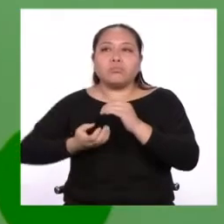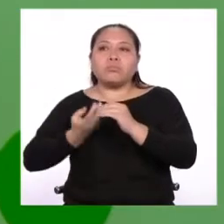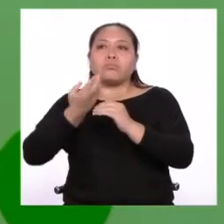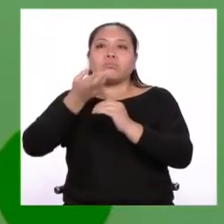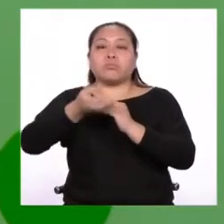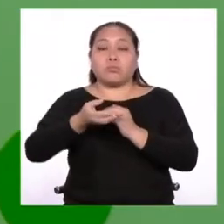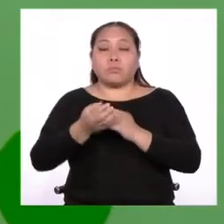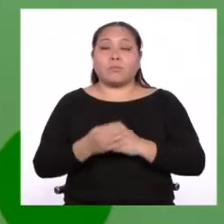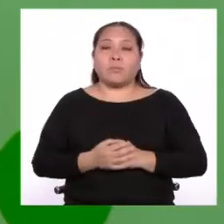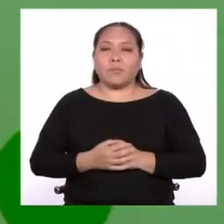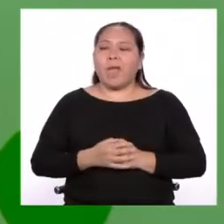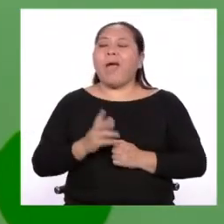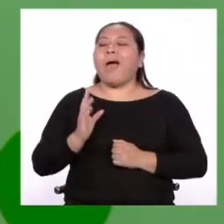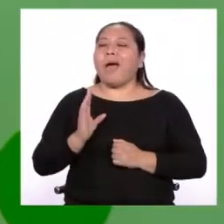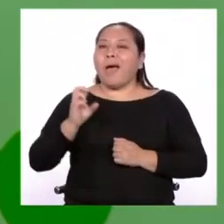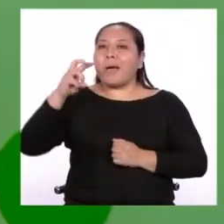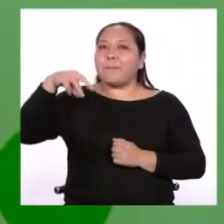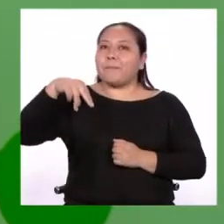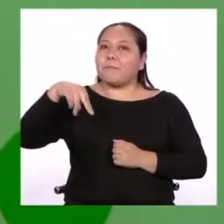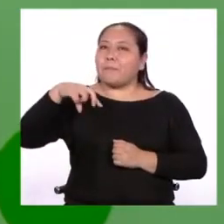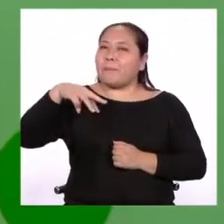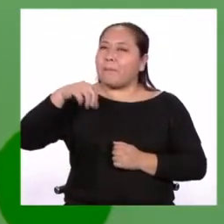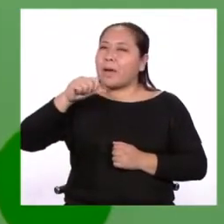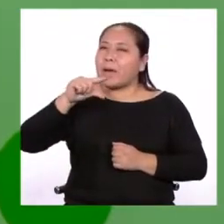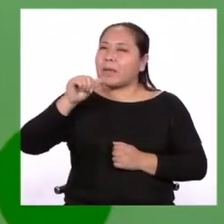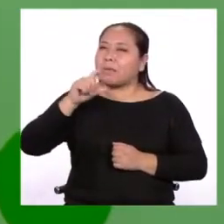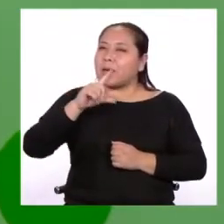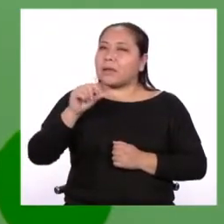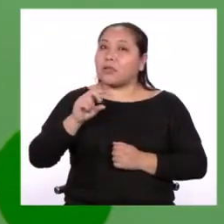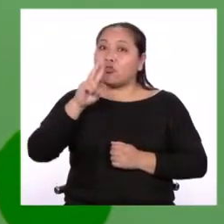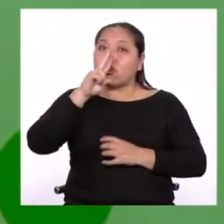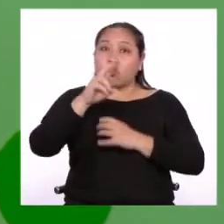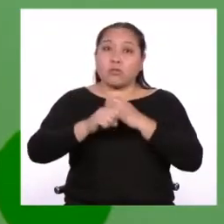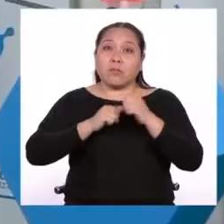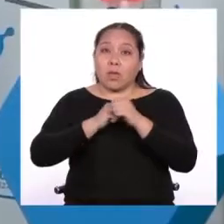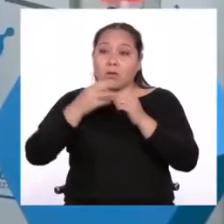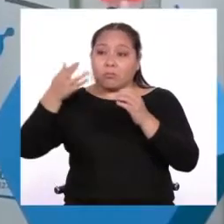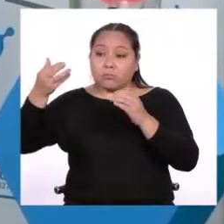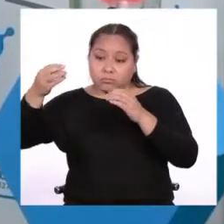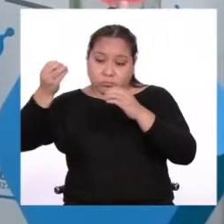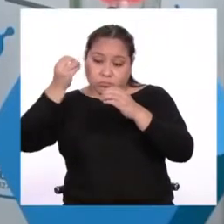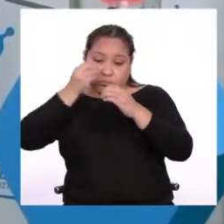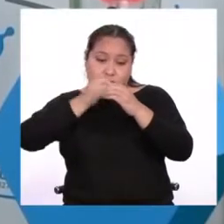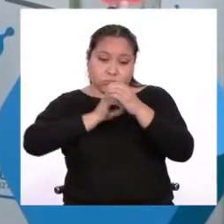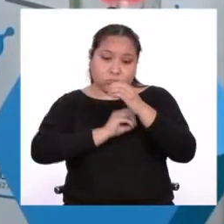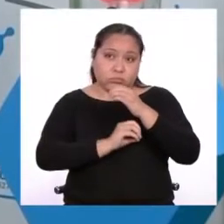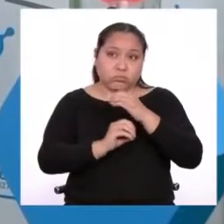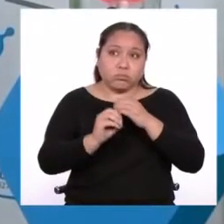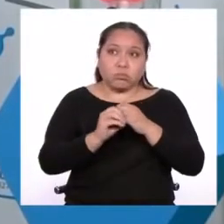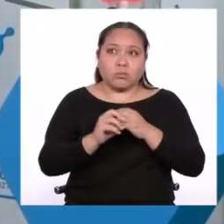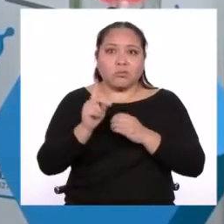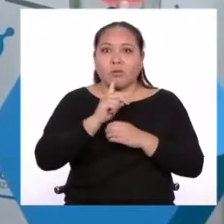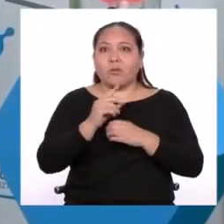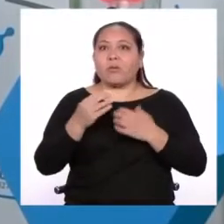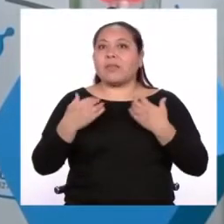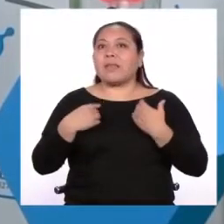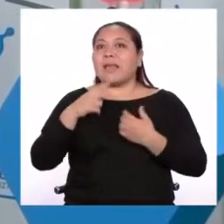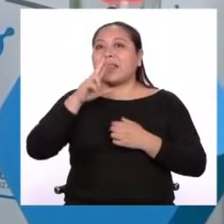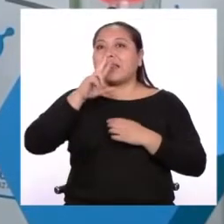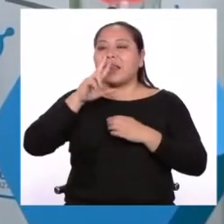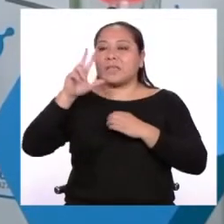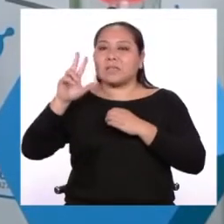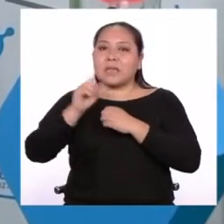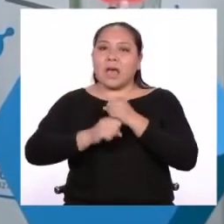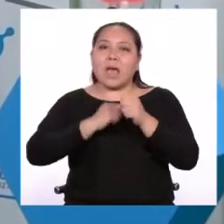Así que Magallanes le pasó casi dos años dando la vuelta al mundo. En realidad le tomó tres años, pero